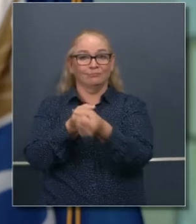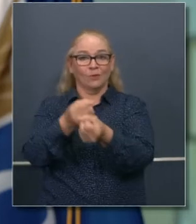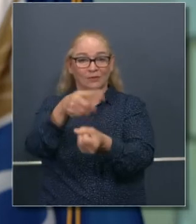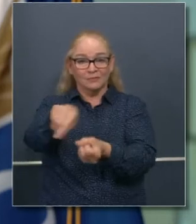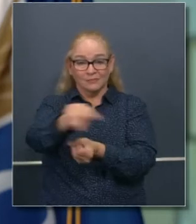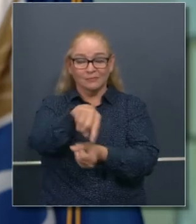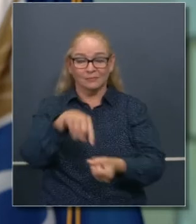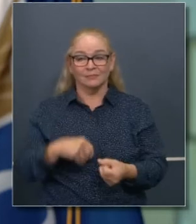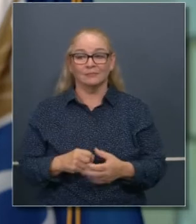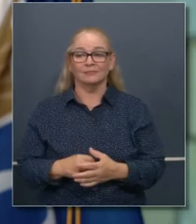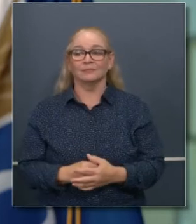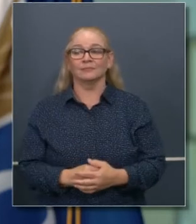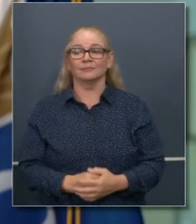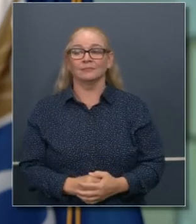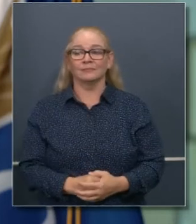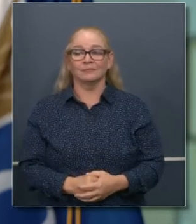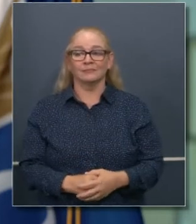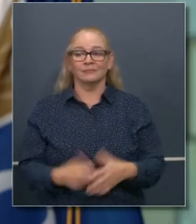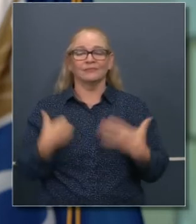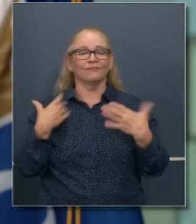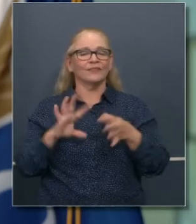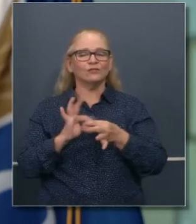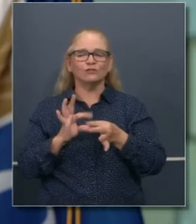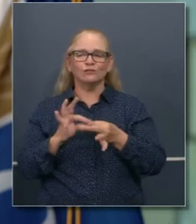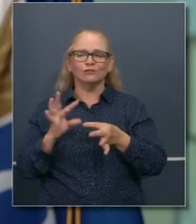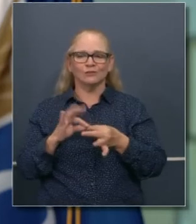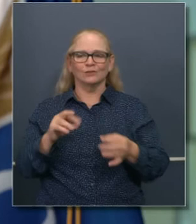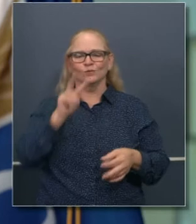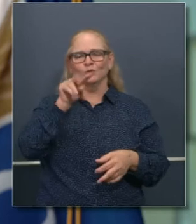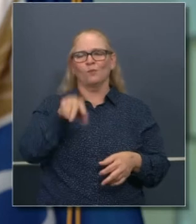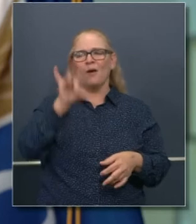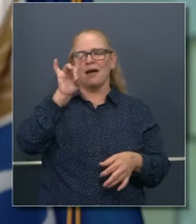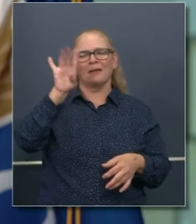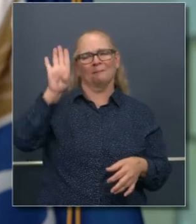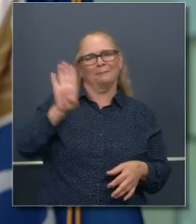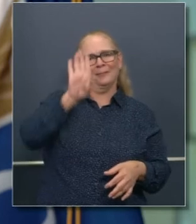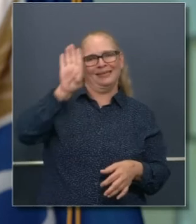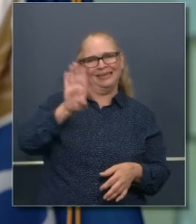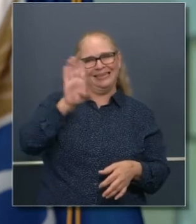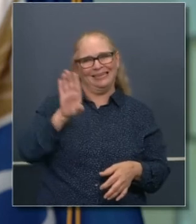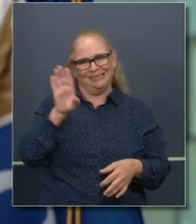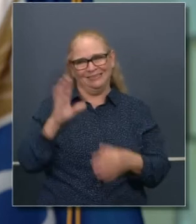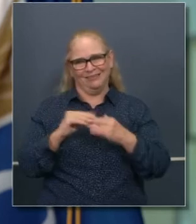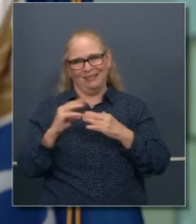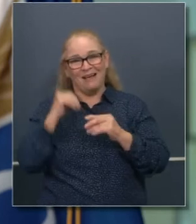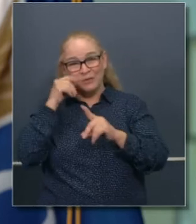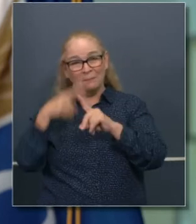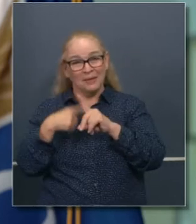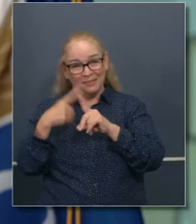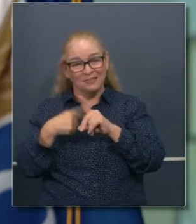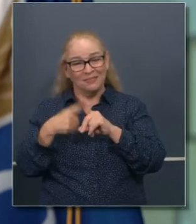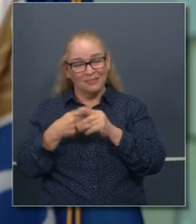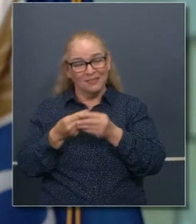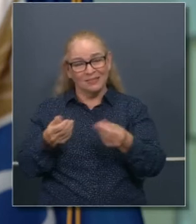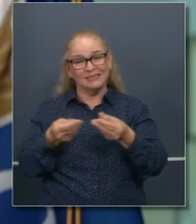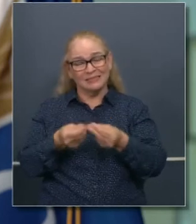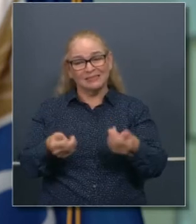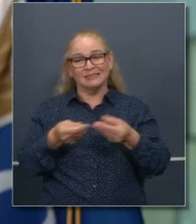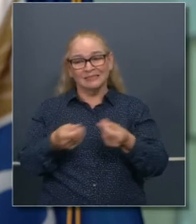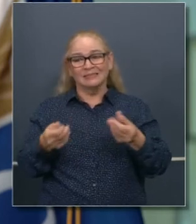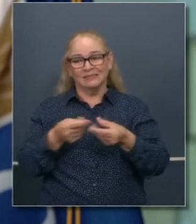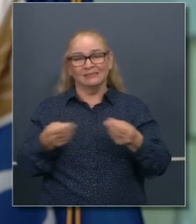beneficio de compensación al desempleo. Hay 2.8 mil millones de dólares al mes